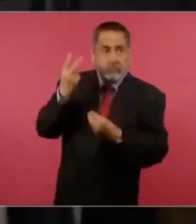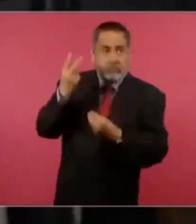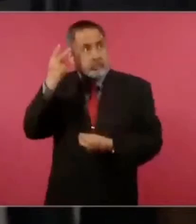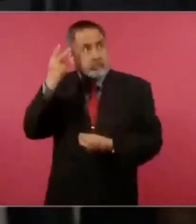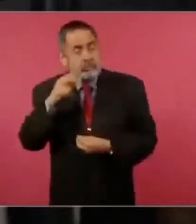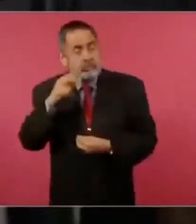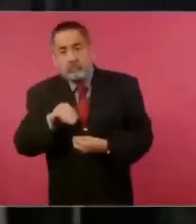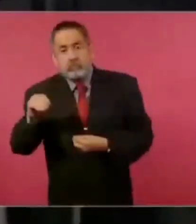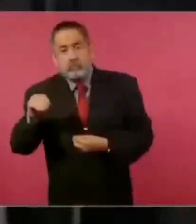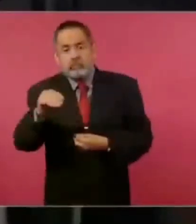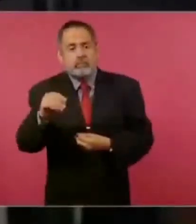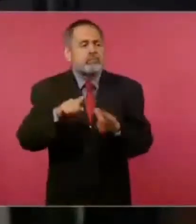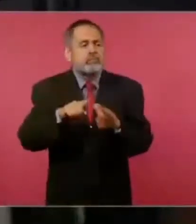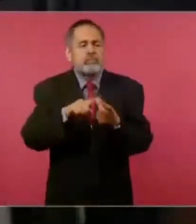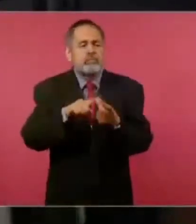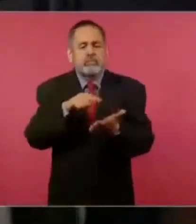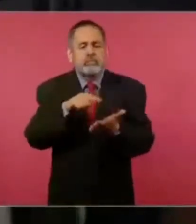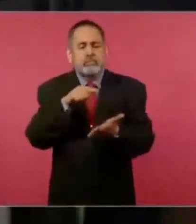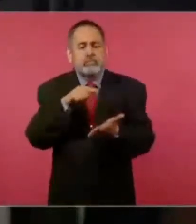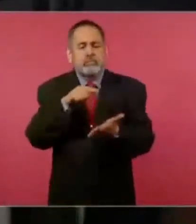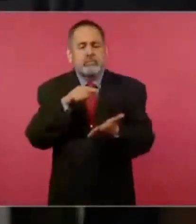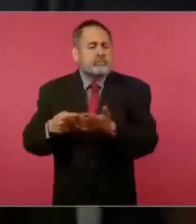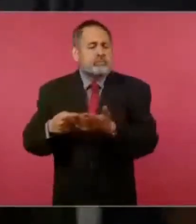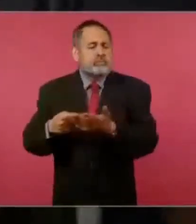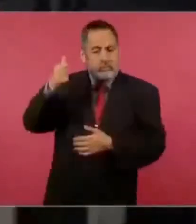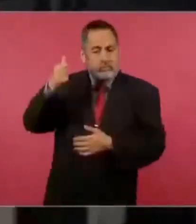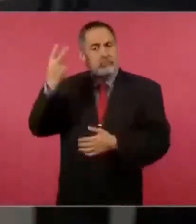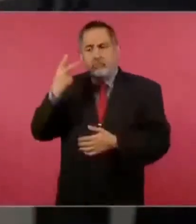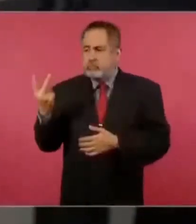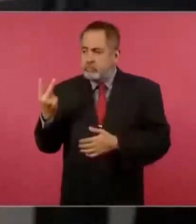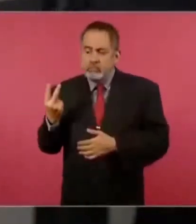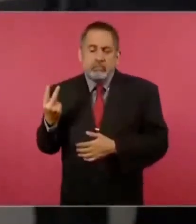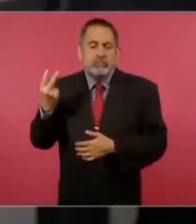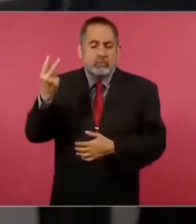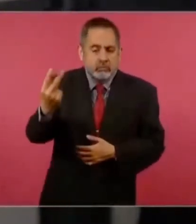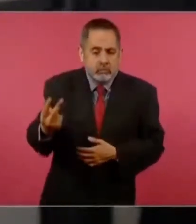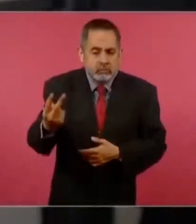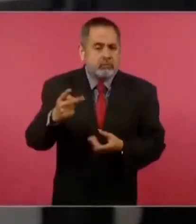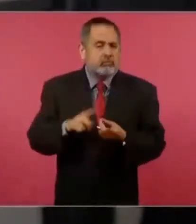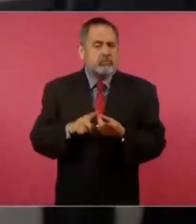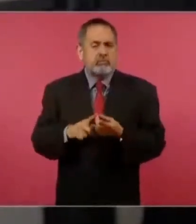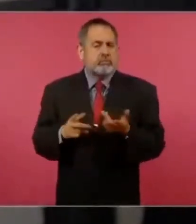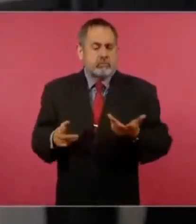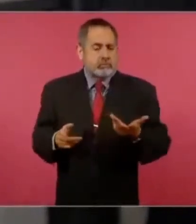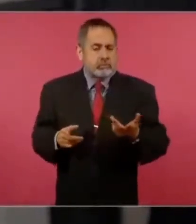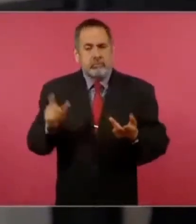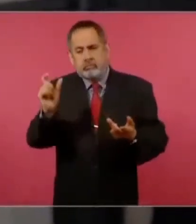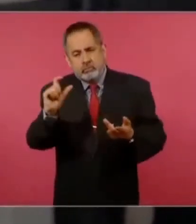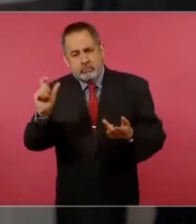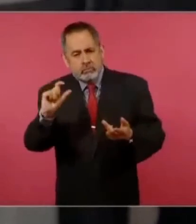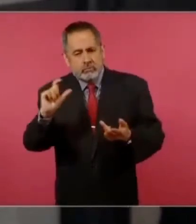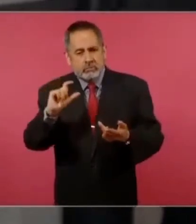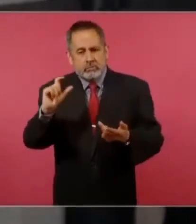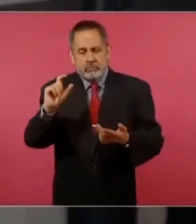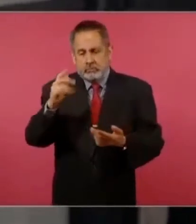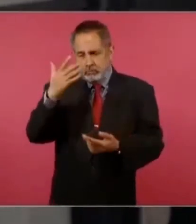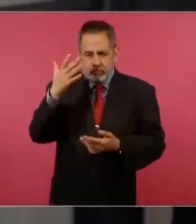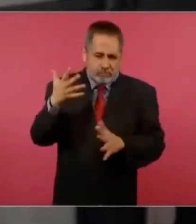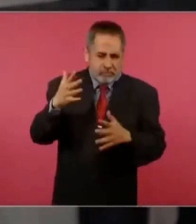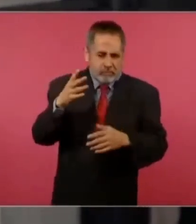sería el primer estado o la región del país que ustedes visitarían y cuándo tendría lugar este